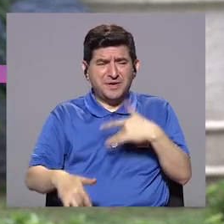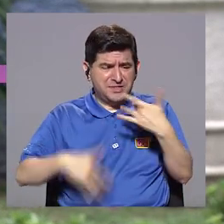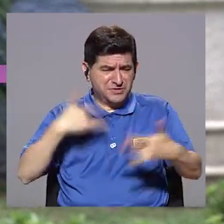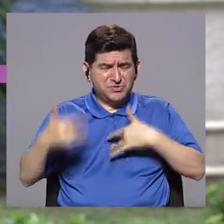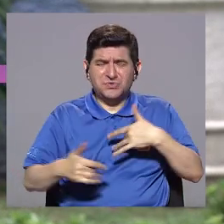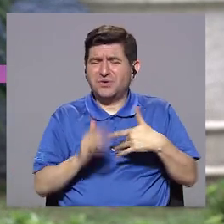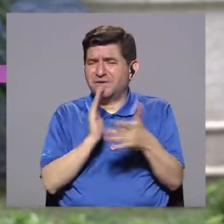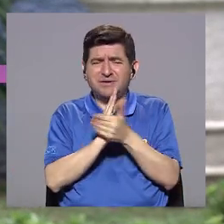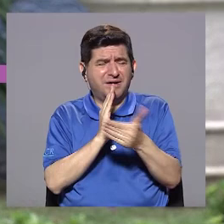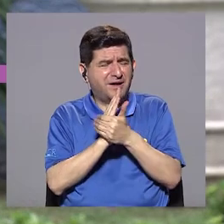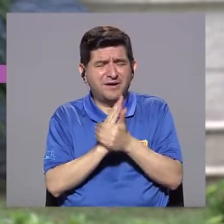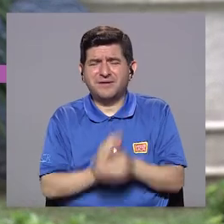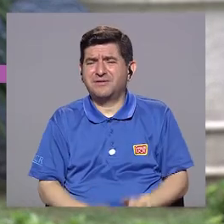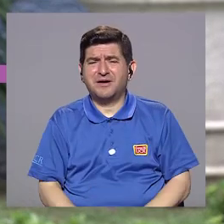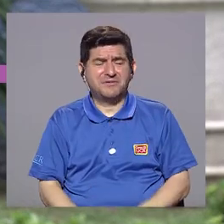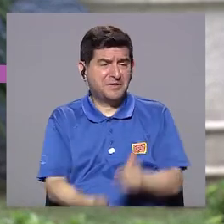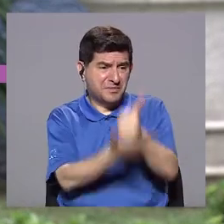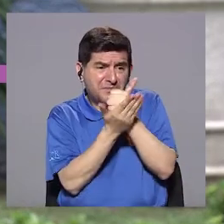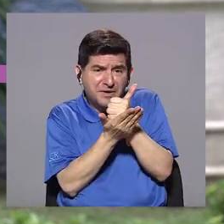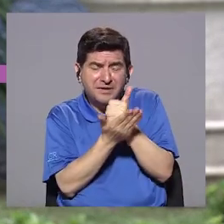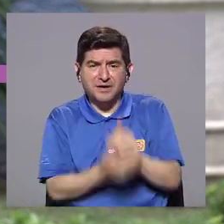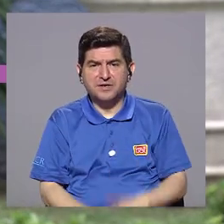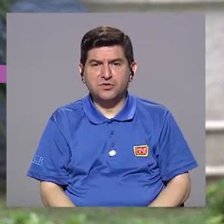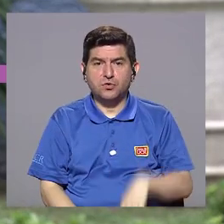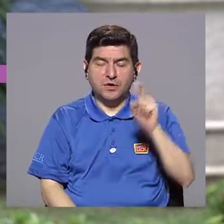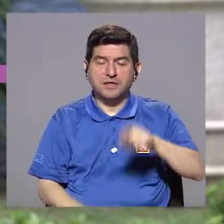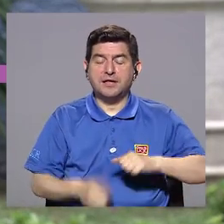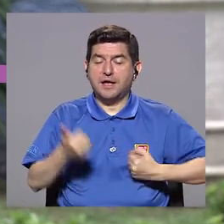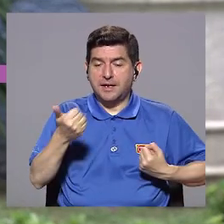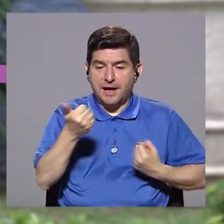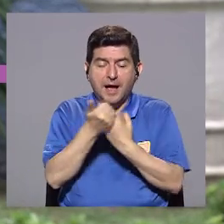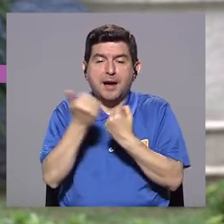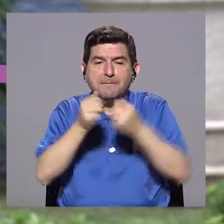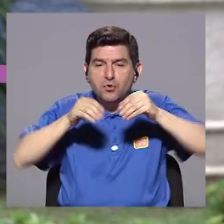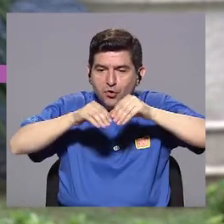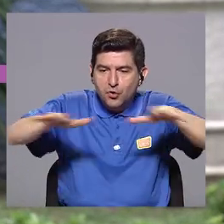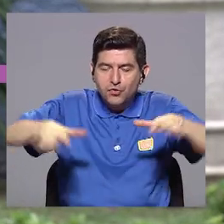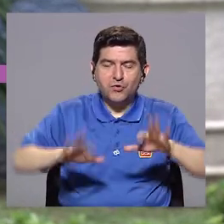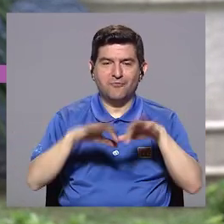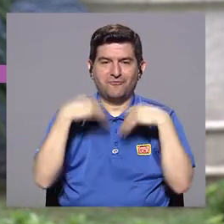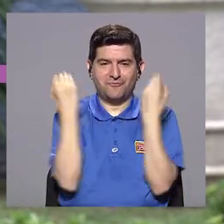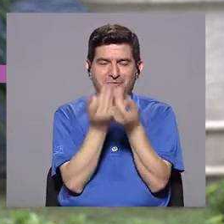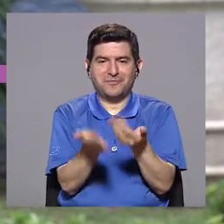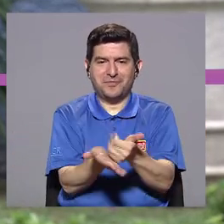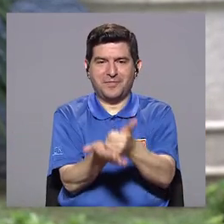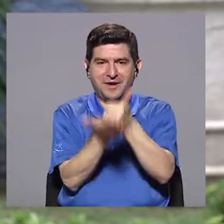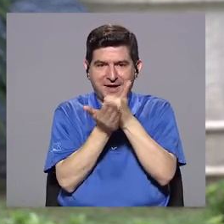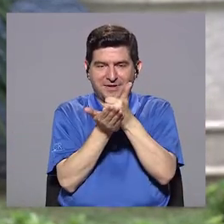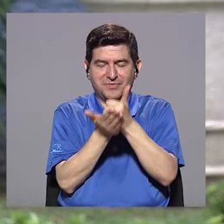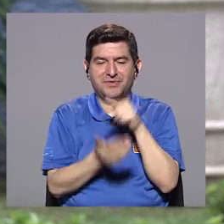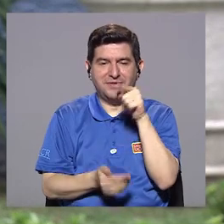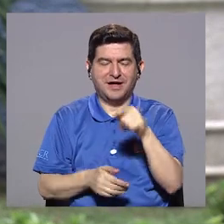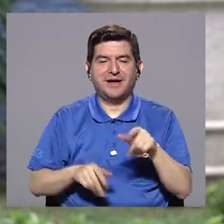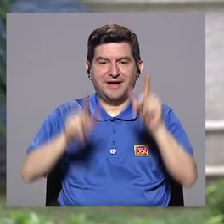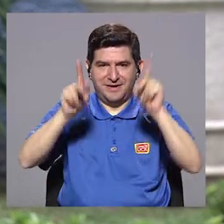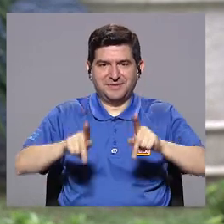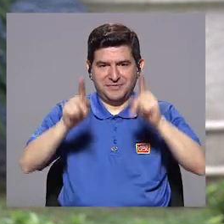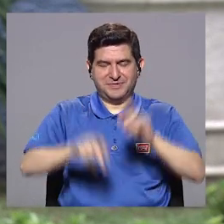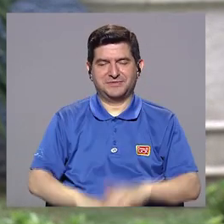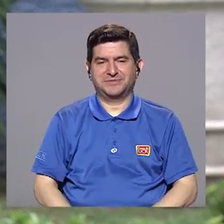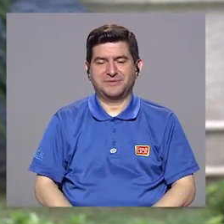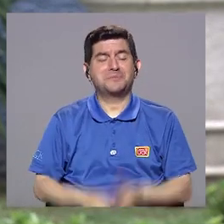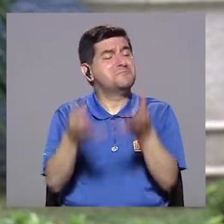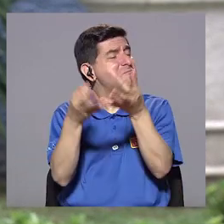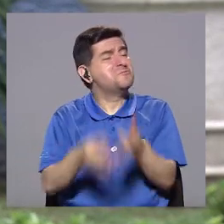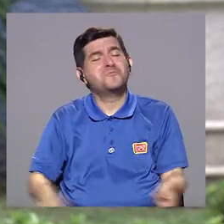no se siente capaz de pedir ayuda, necesita tener una red de apoyo, una familia que le pida ayuda a la persona. Es